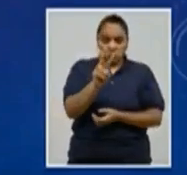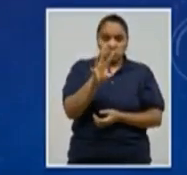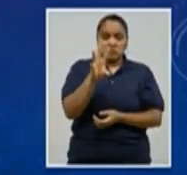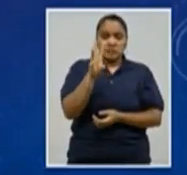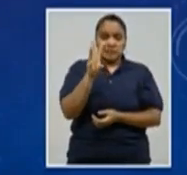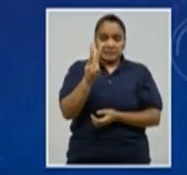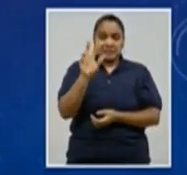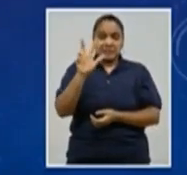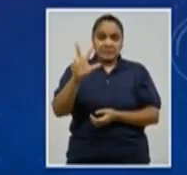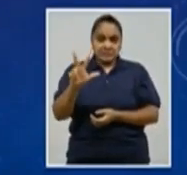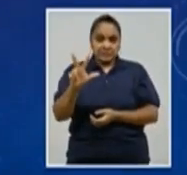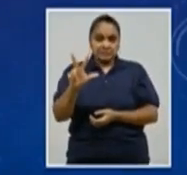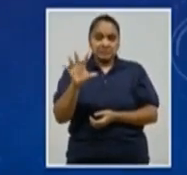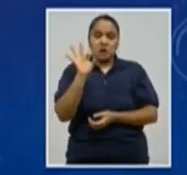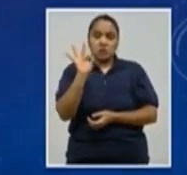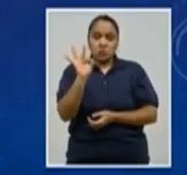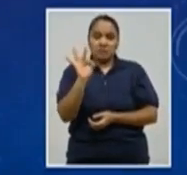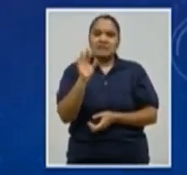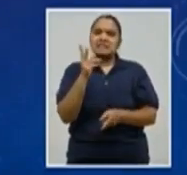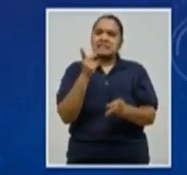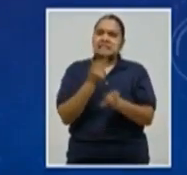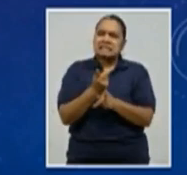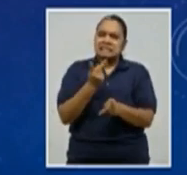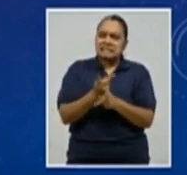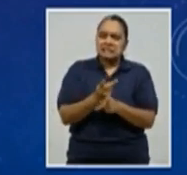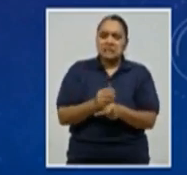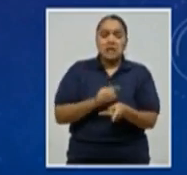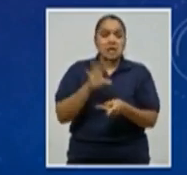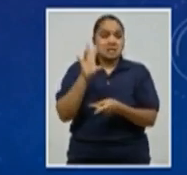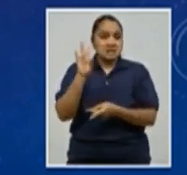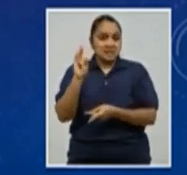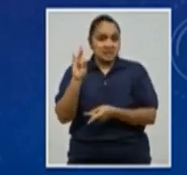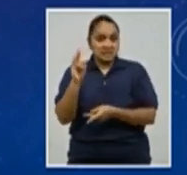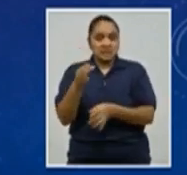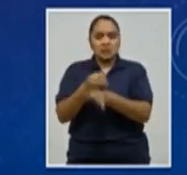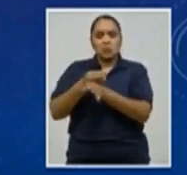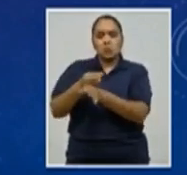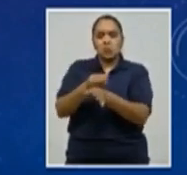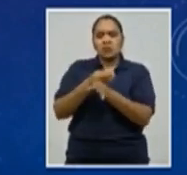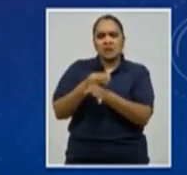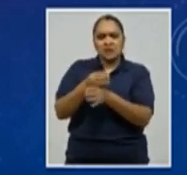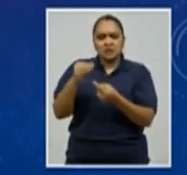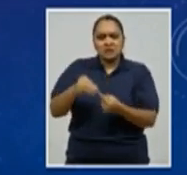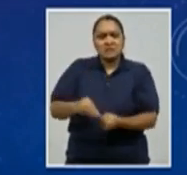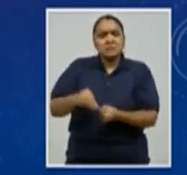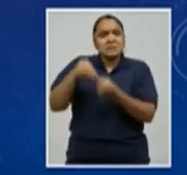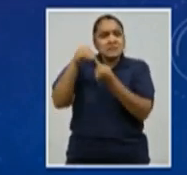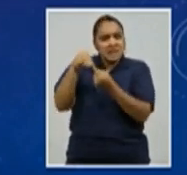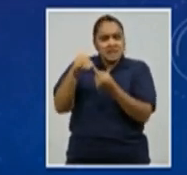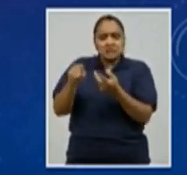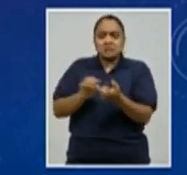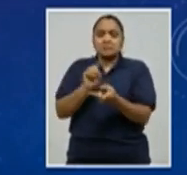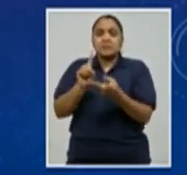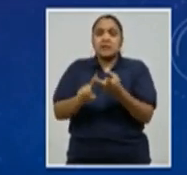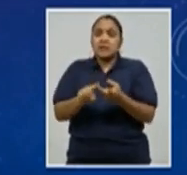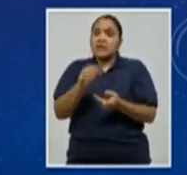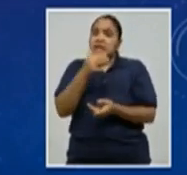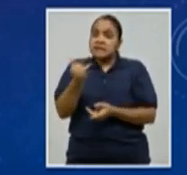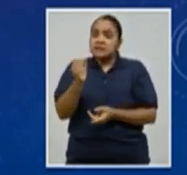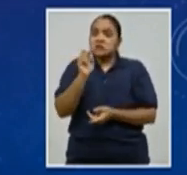9 se encuentran en estado grave, 17 en la unidad de cuidados intensivos y